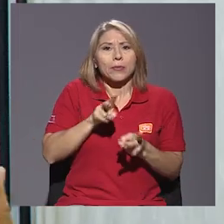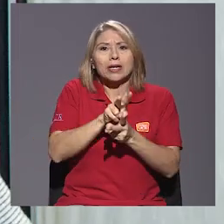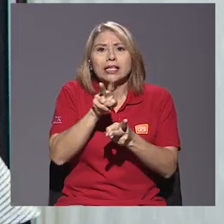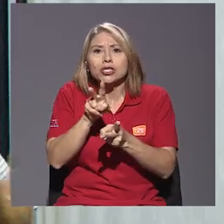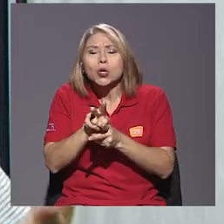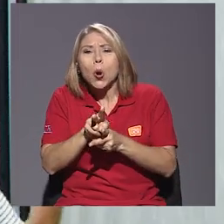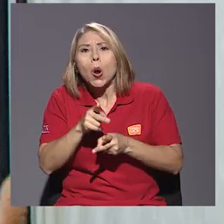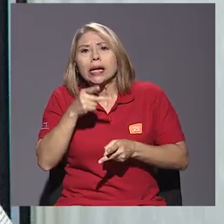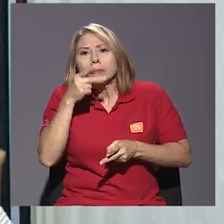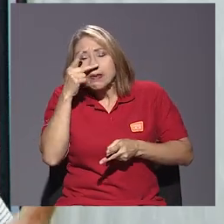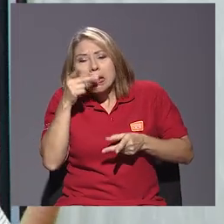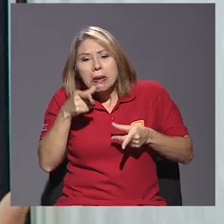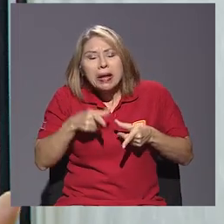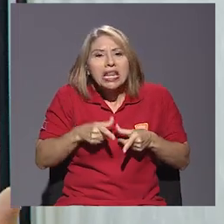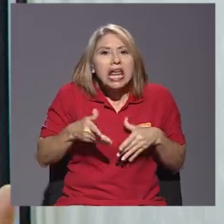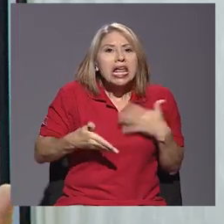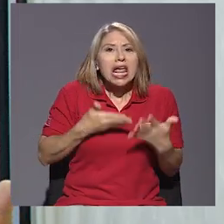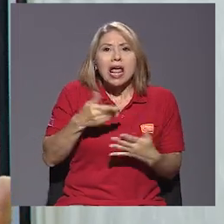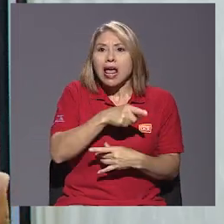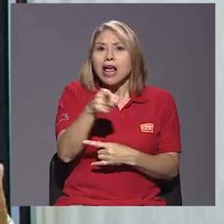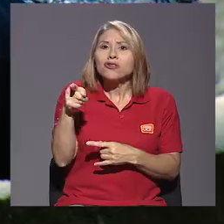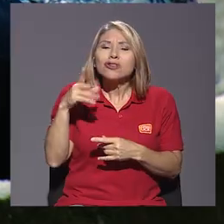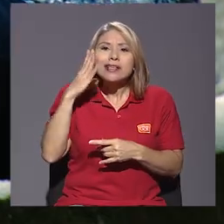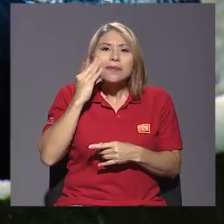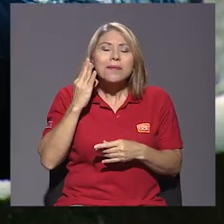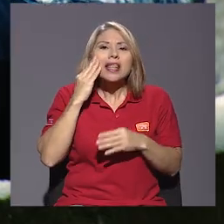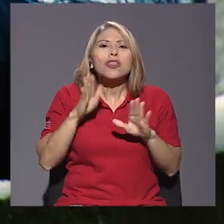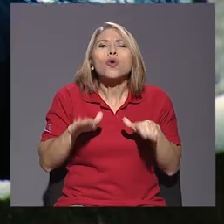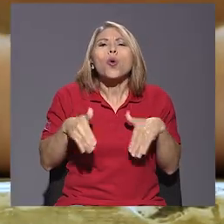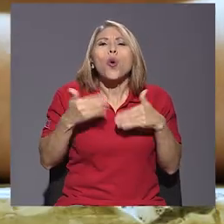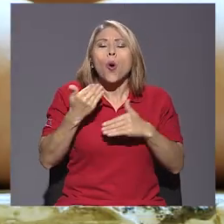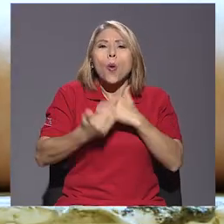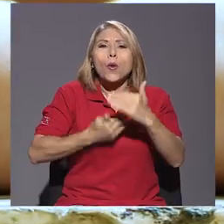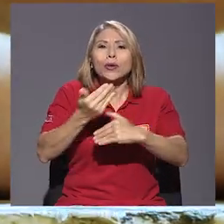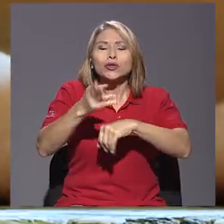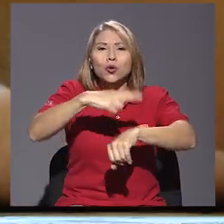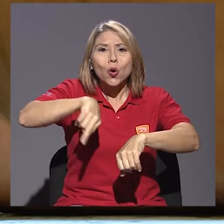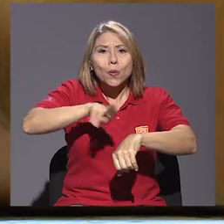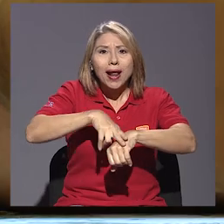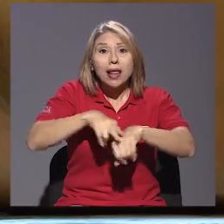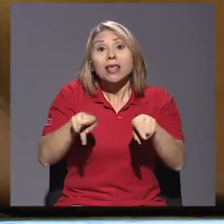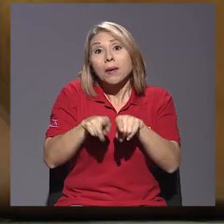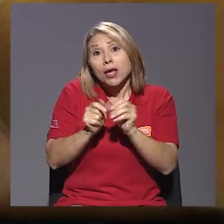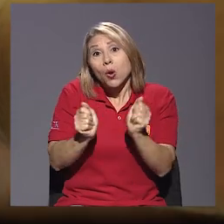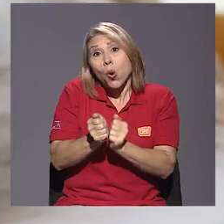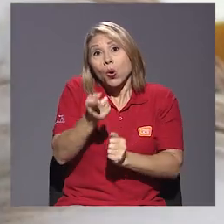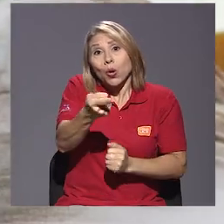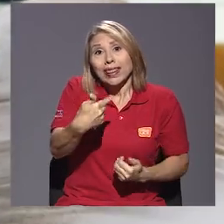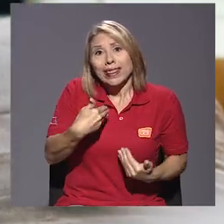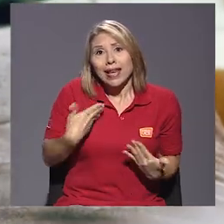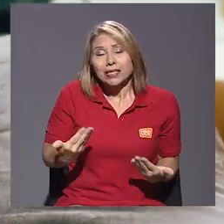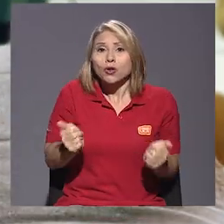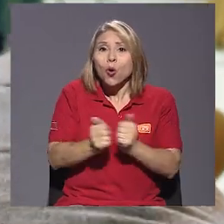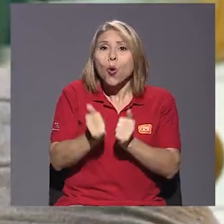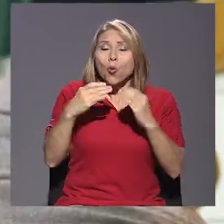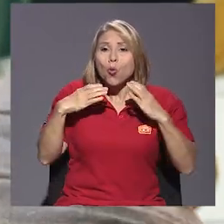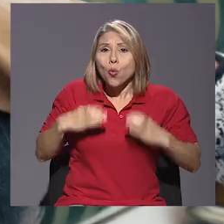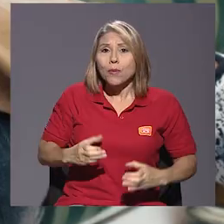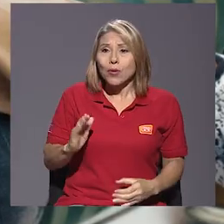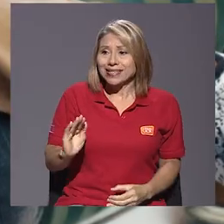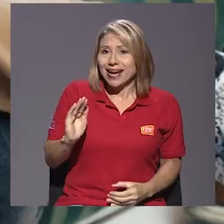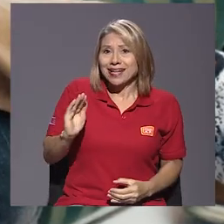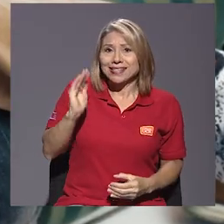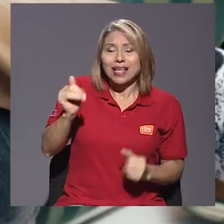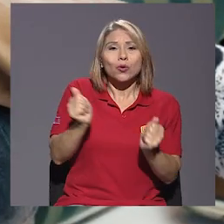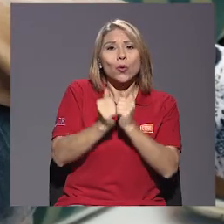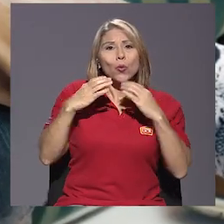experimentando cómo es el proceso normal, experimentando y además con lo que tenés, con un cuerpo que está creciendo, con un cuerpo que